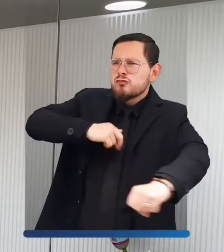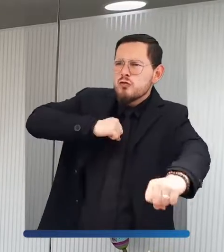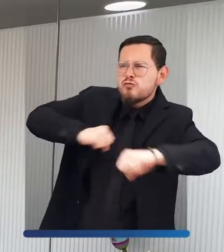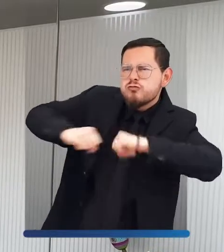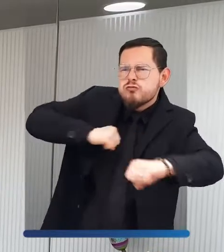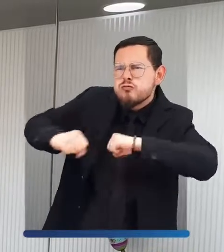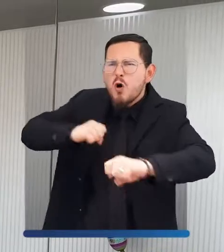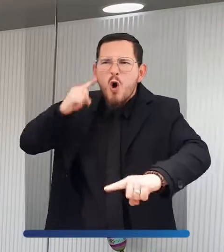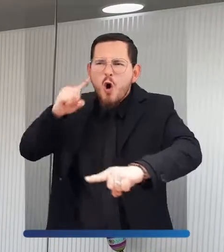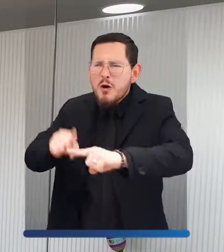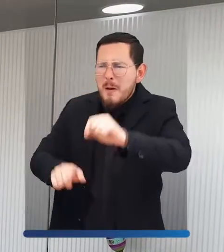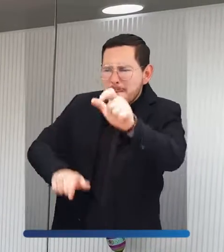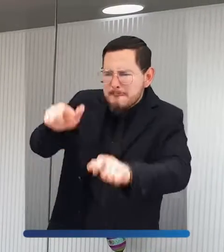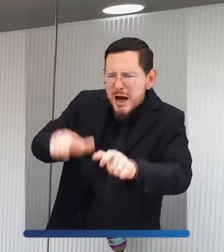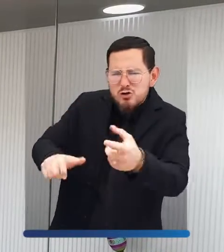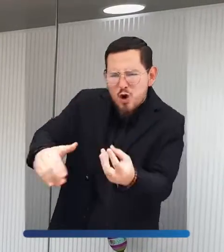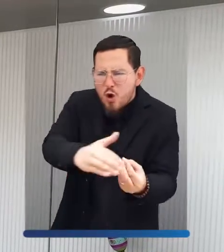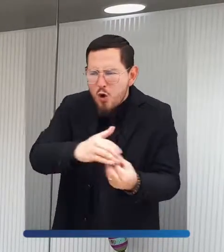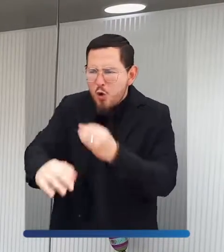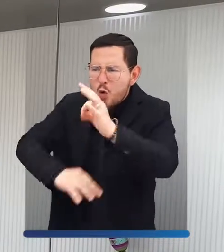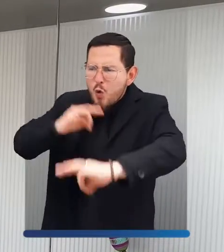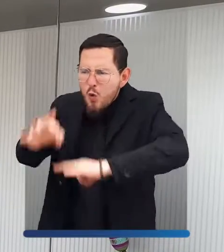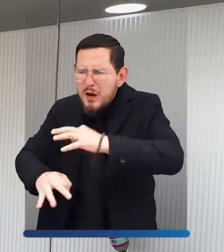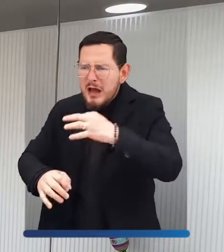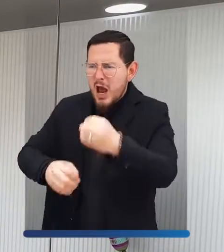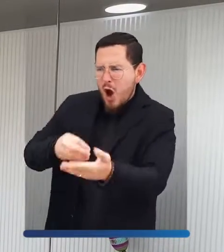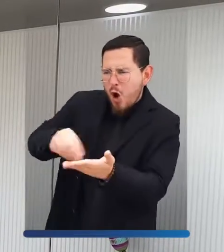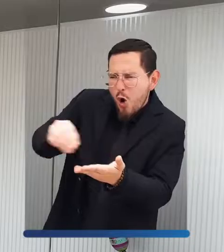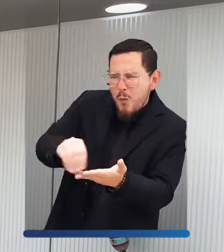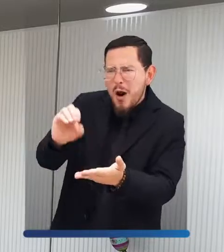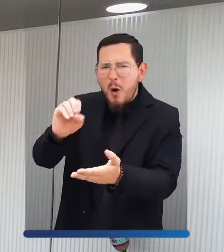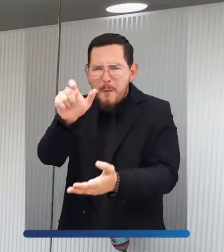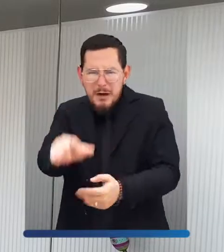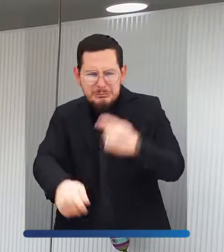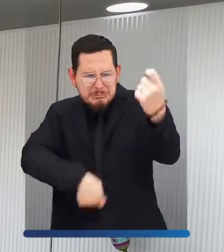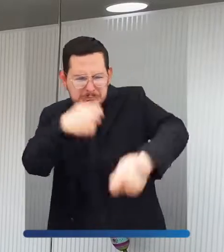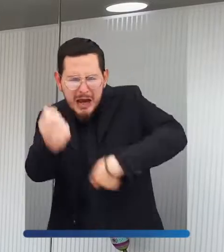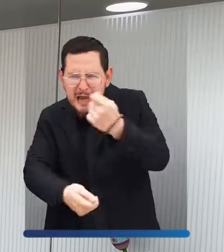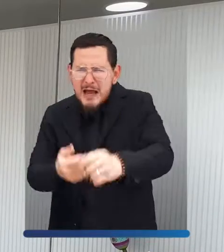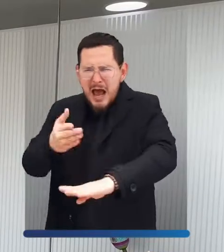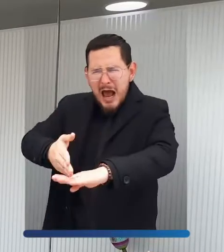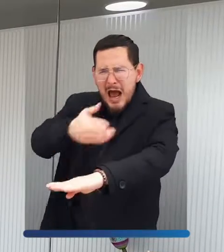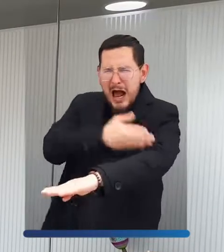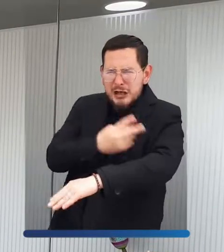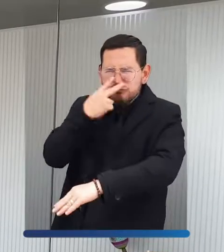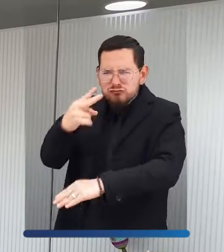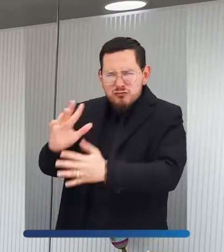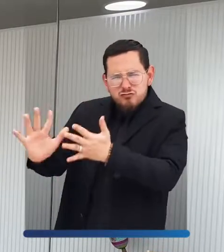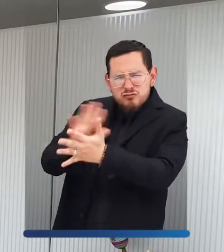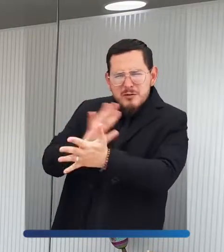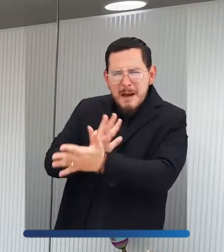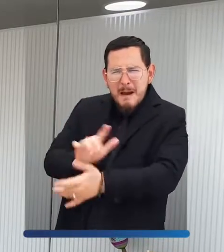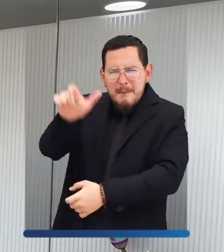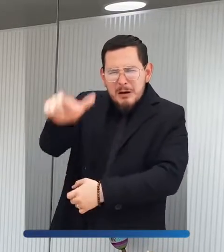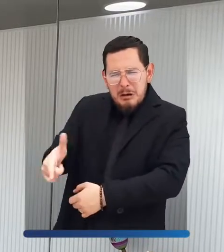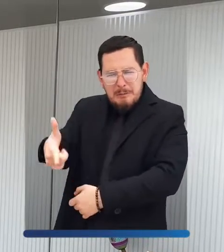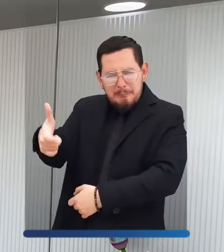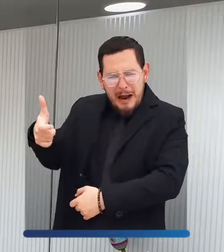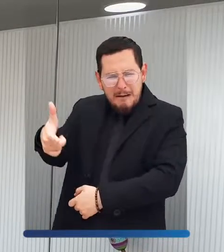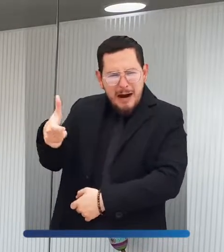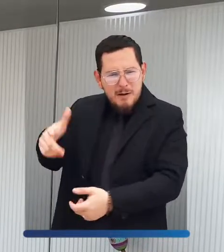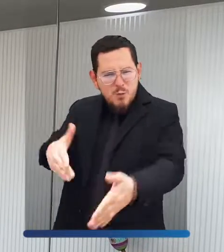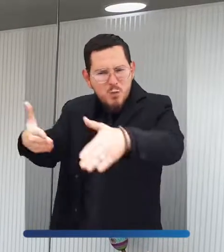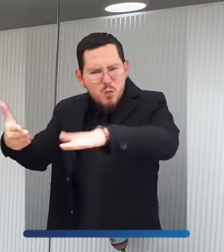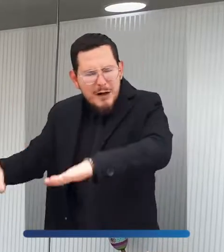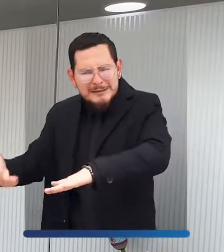la seguridad de comerciantes y usuarios, diferentes actividades, no solamente desde que se conocieron los lamentables hechos en donde una persona pierde la